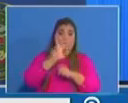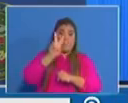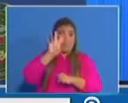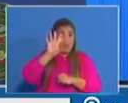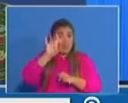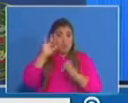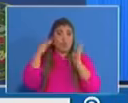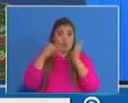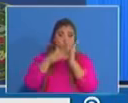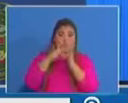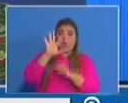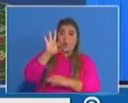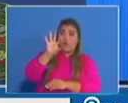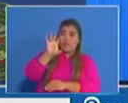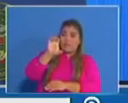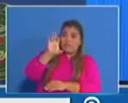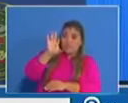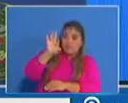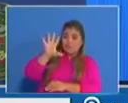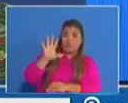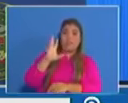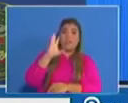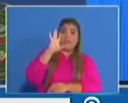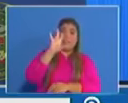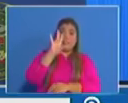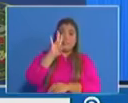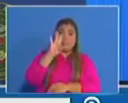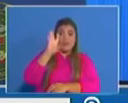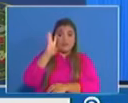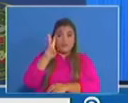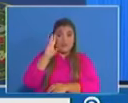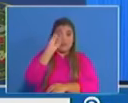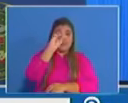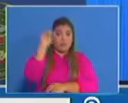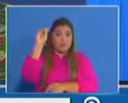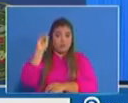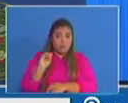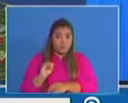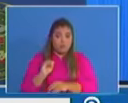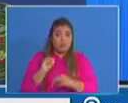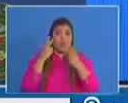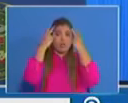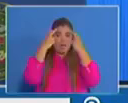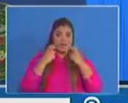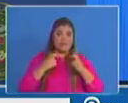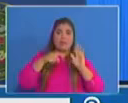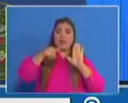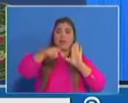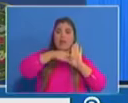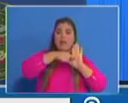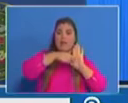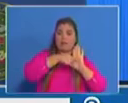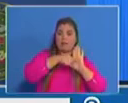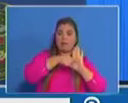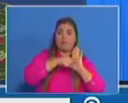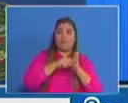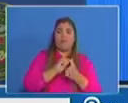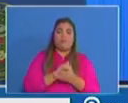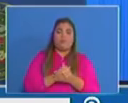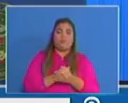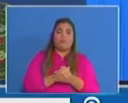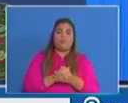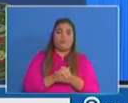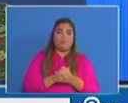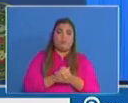el 76% corresponden a pruebas negativas, que representa